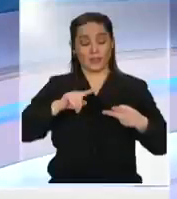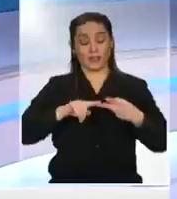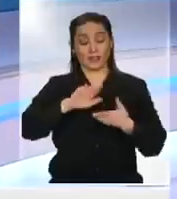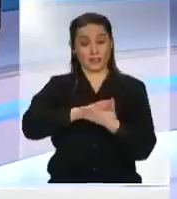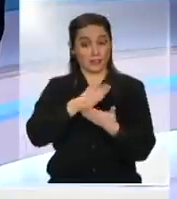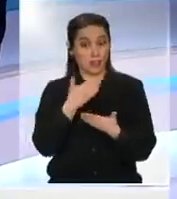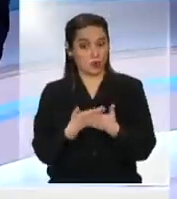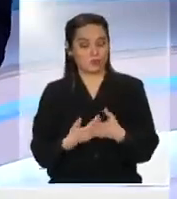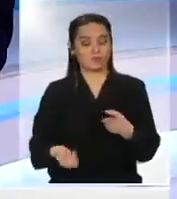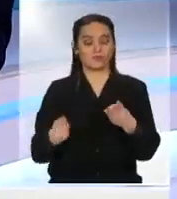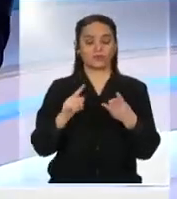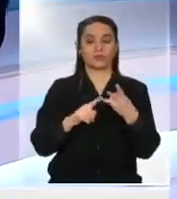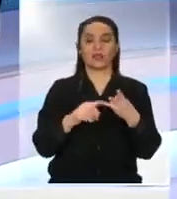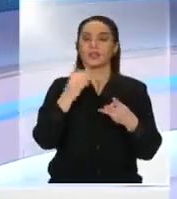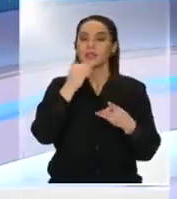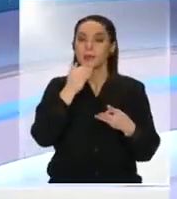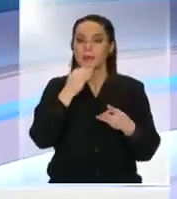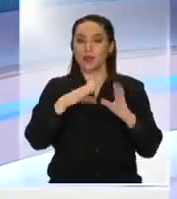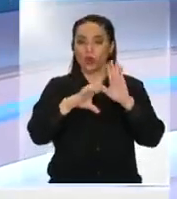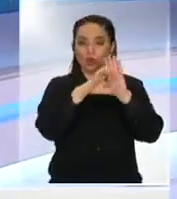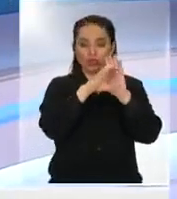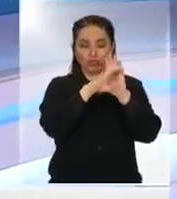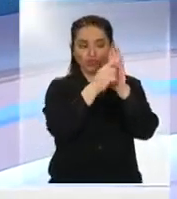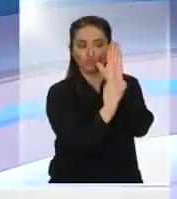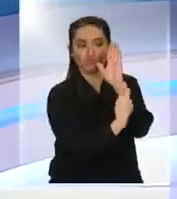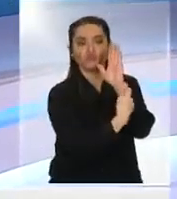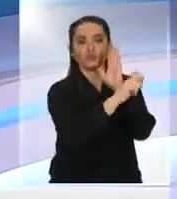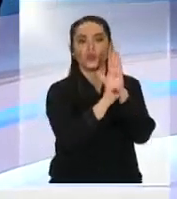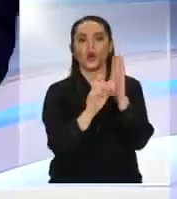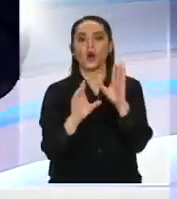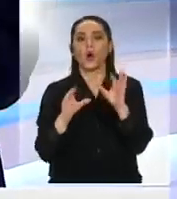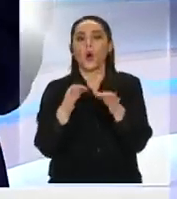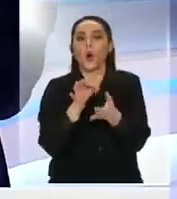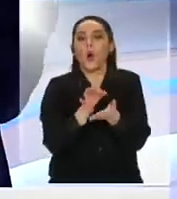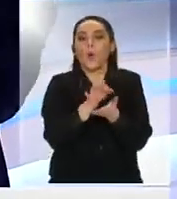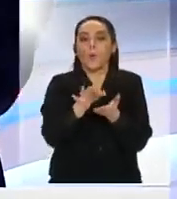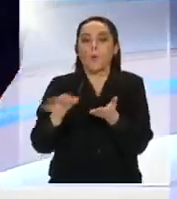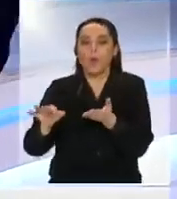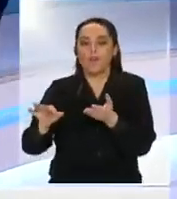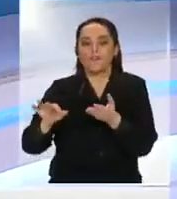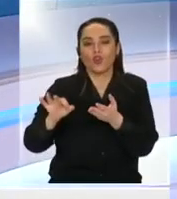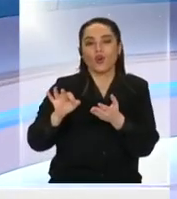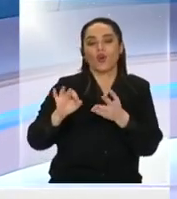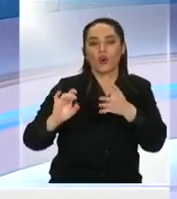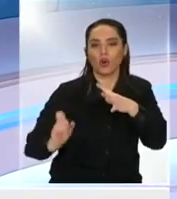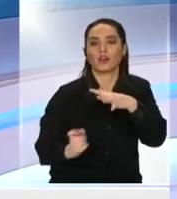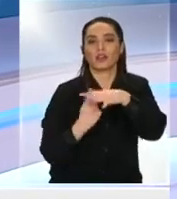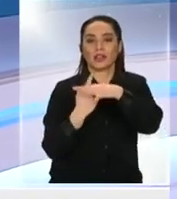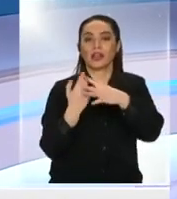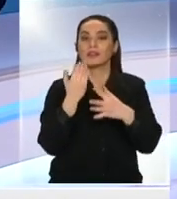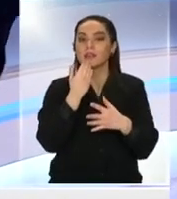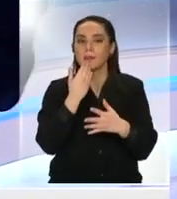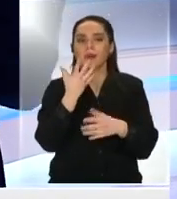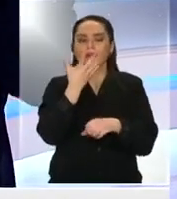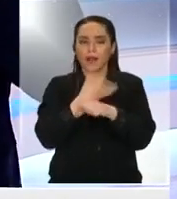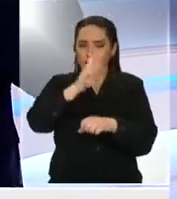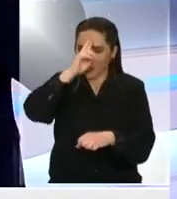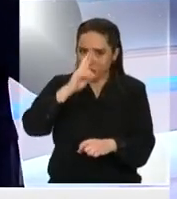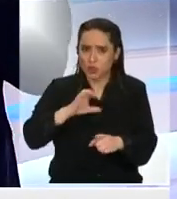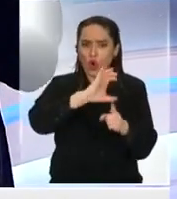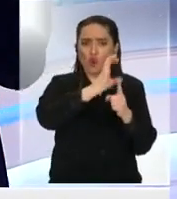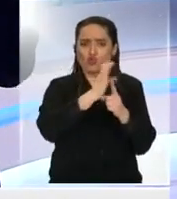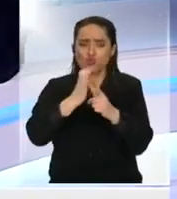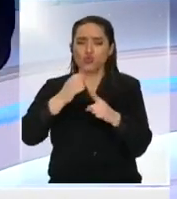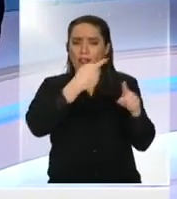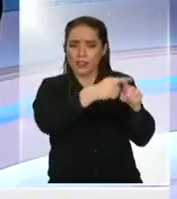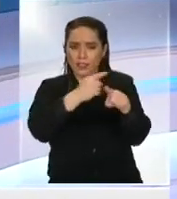reconocimiento constitucional a los pueblos originarios y transformar el Estado en un Estado plurinacional e intercultural y por lo tanto